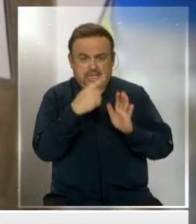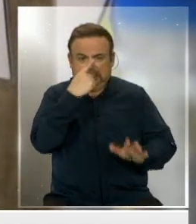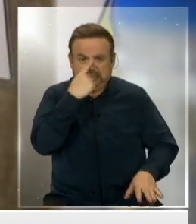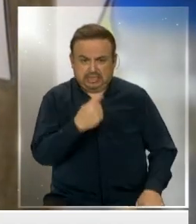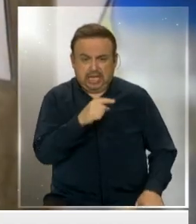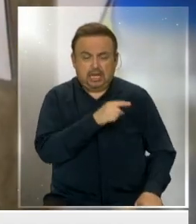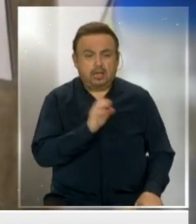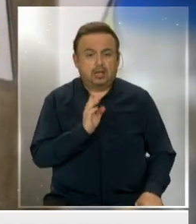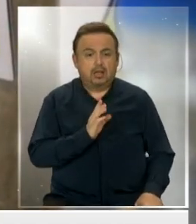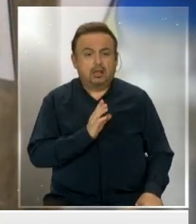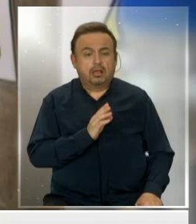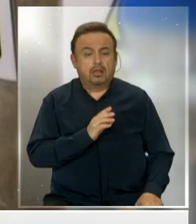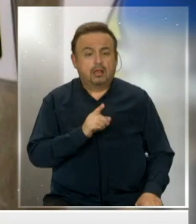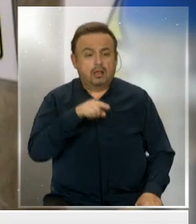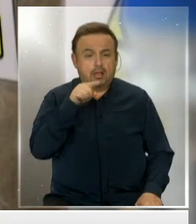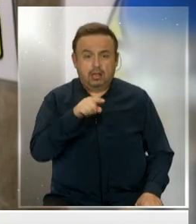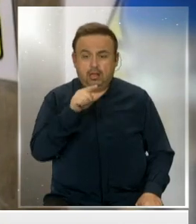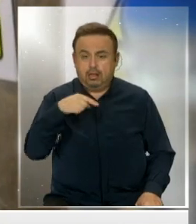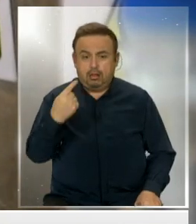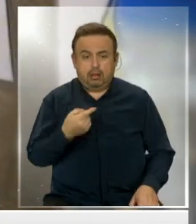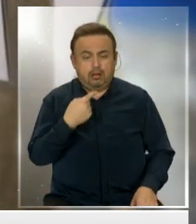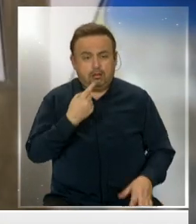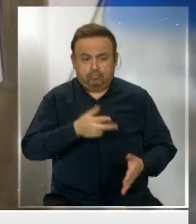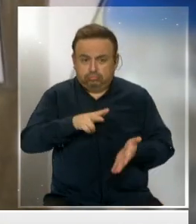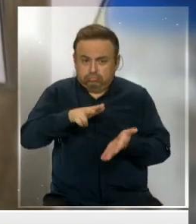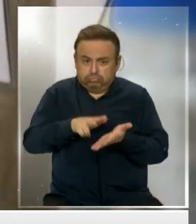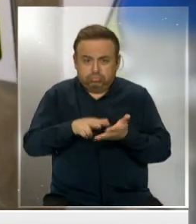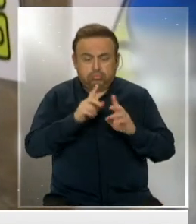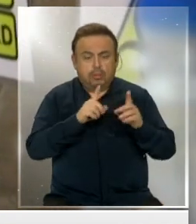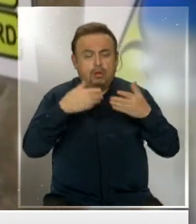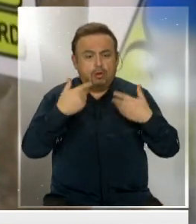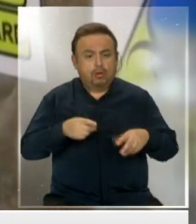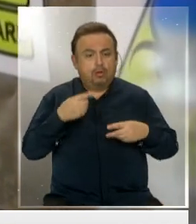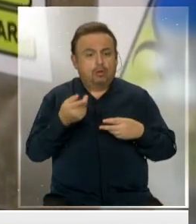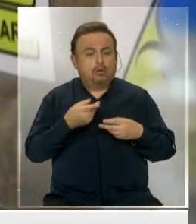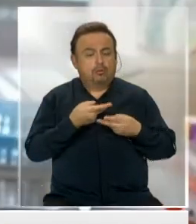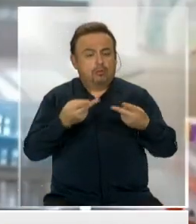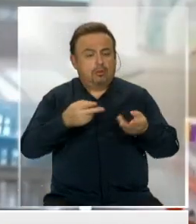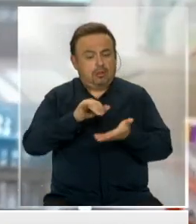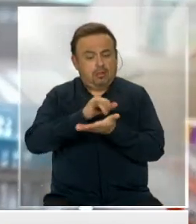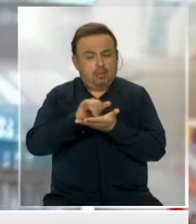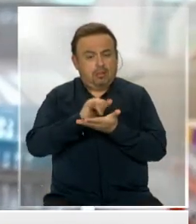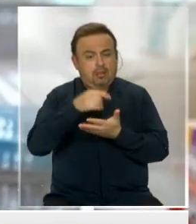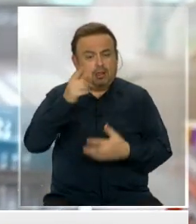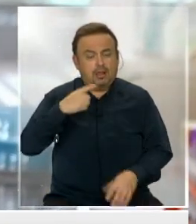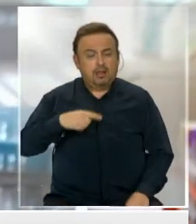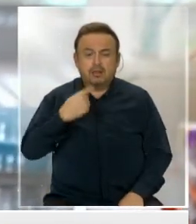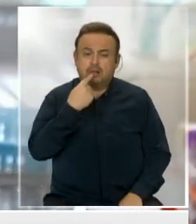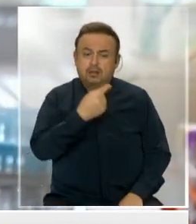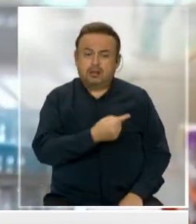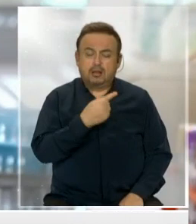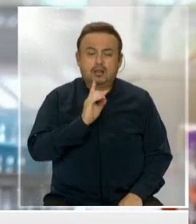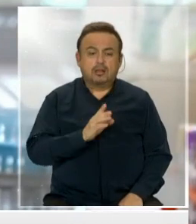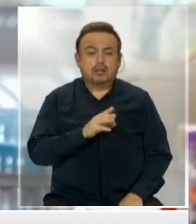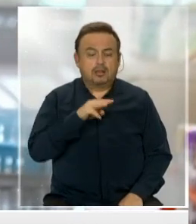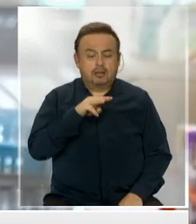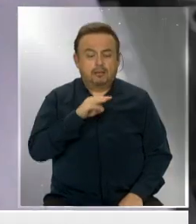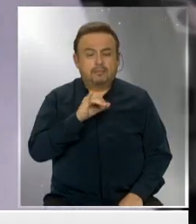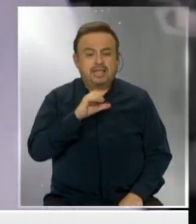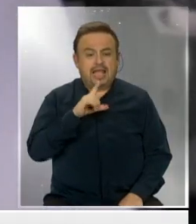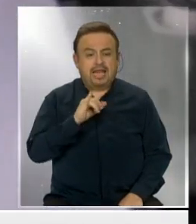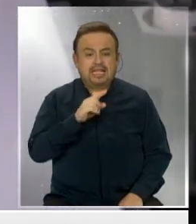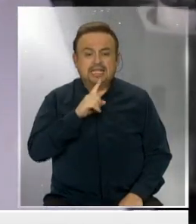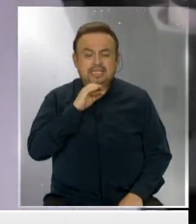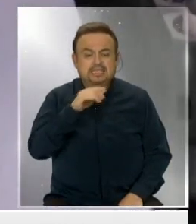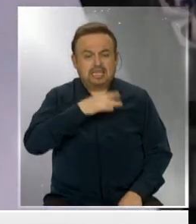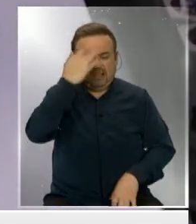Aunque ninguna de las partes involucradas lo ha confirmado, medios como el New York Times aseguran que se trataría de una mielitis transversa,